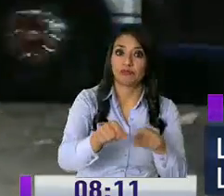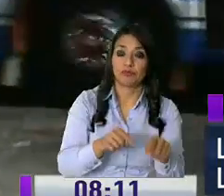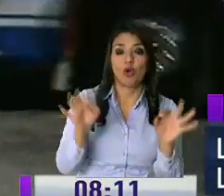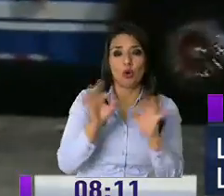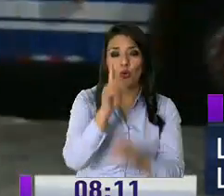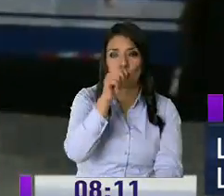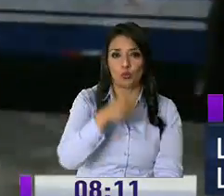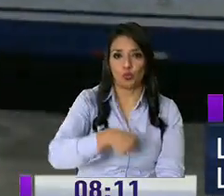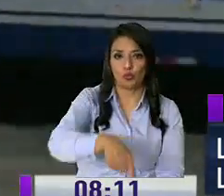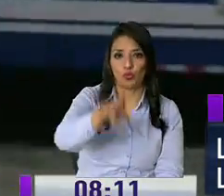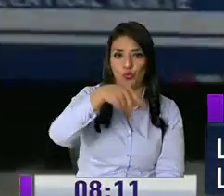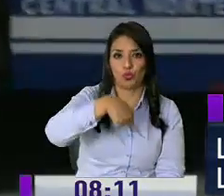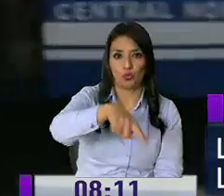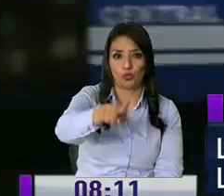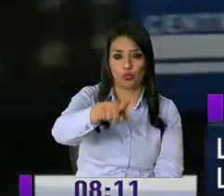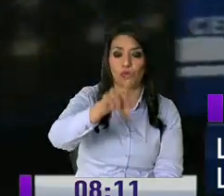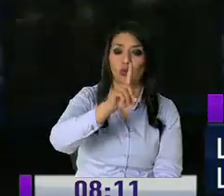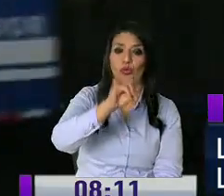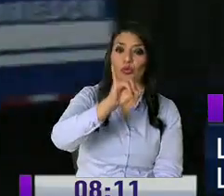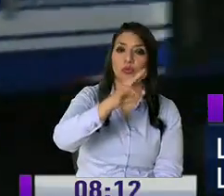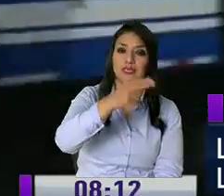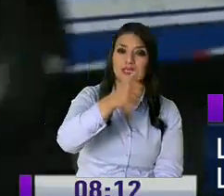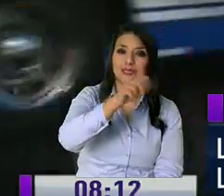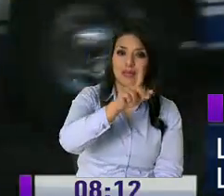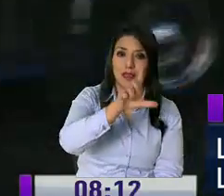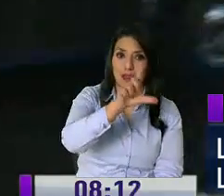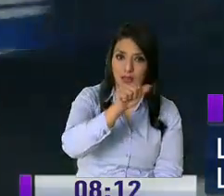unidireccional en las calles Duchicela